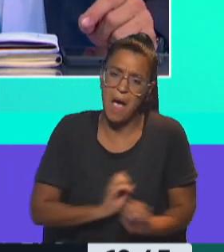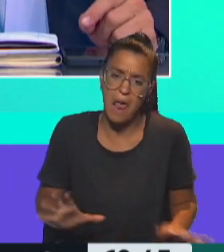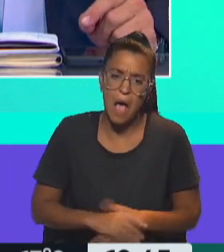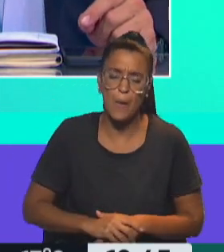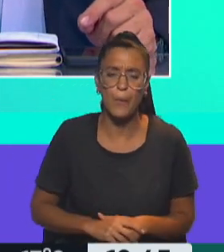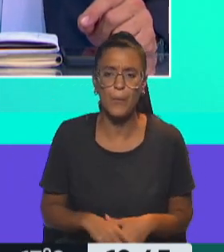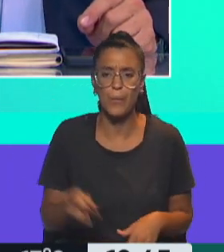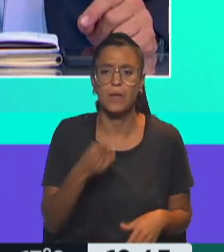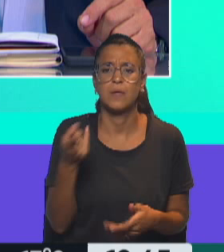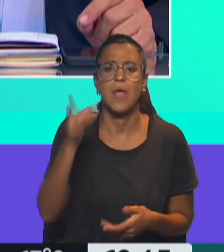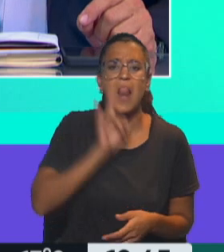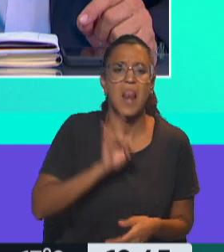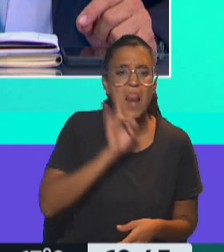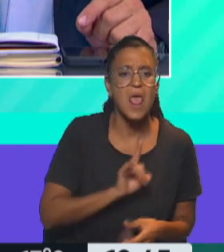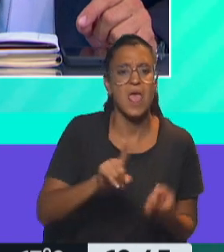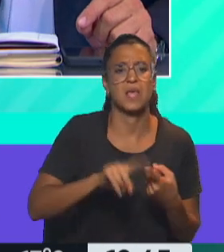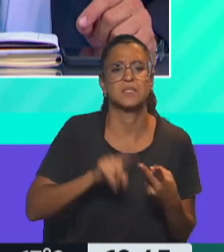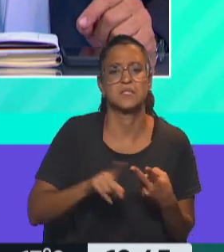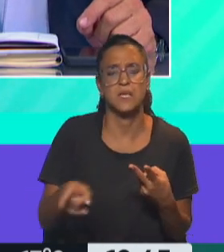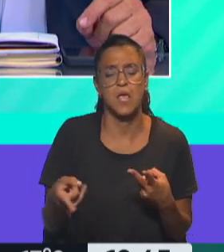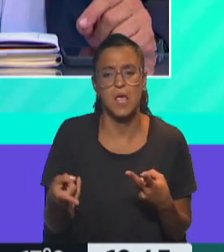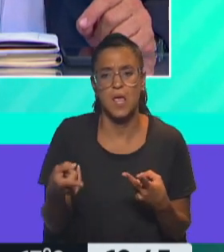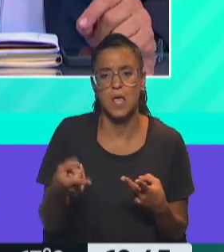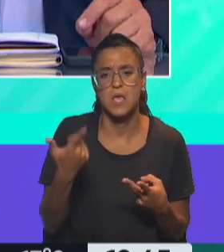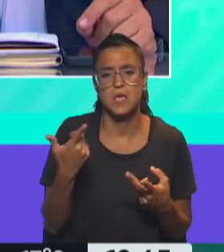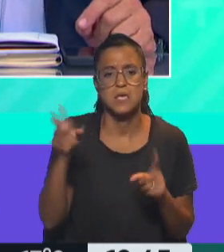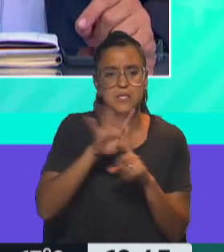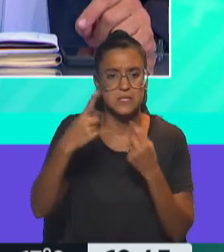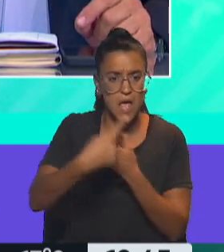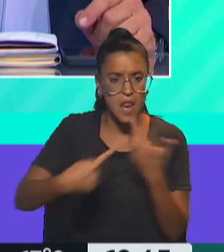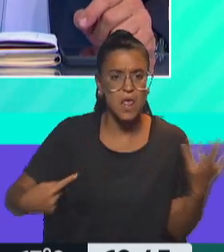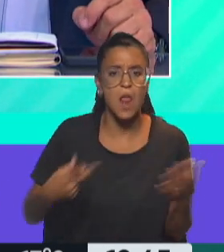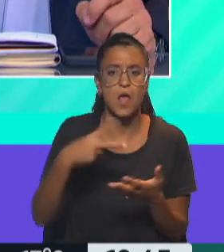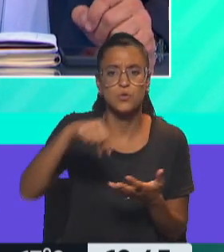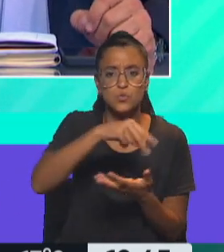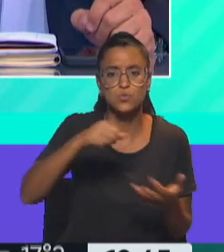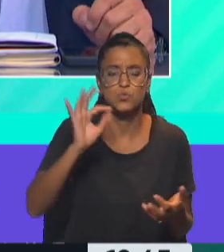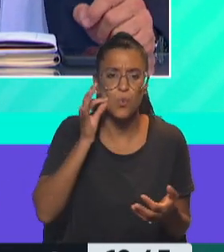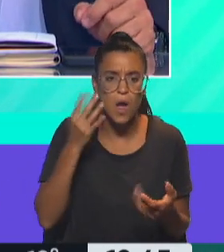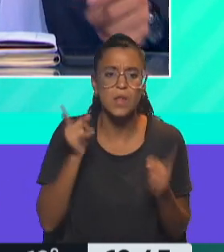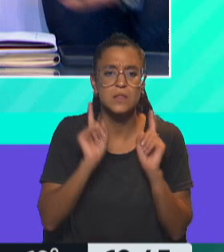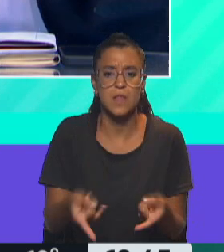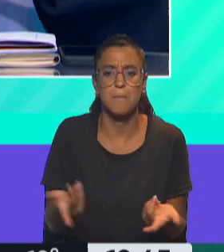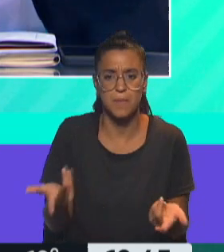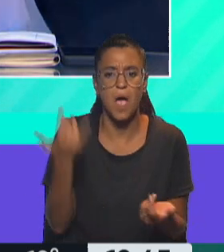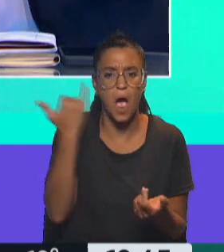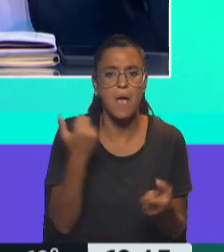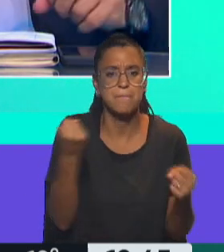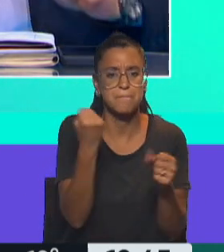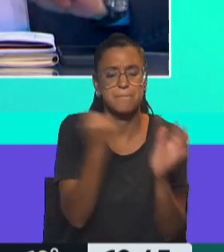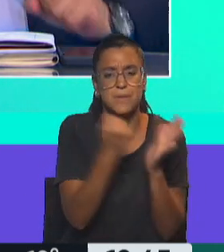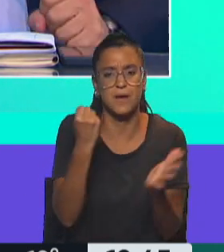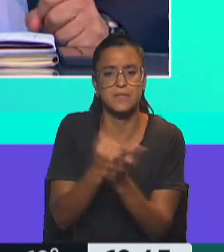tema de esta leche de la Serenísima, está los cereales azucarados también que están en una misma situación. varias marcas